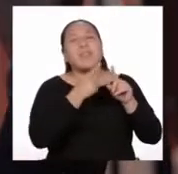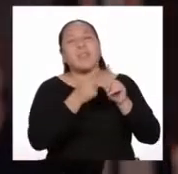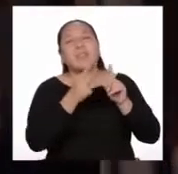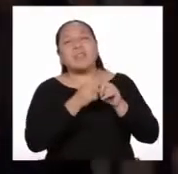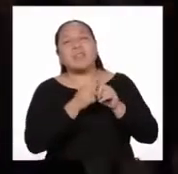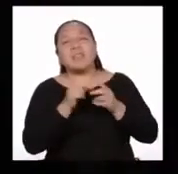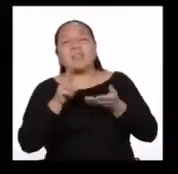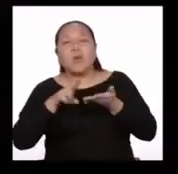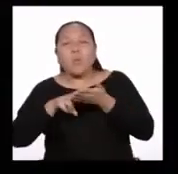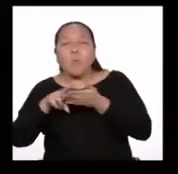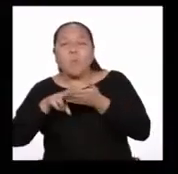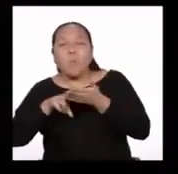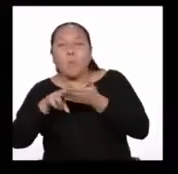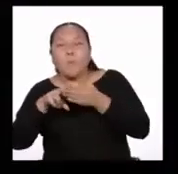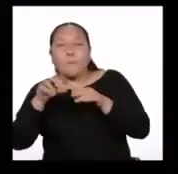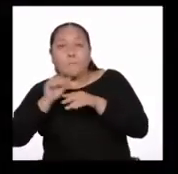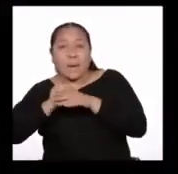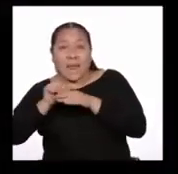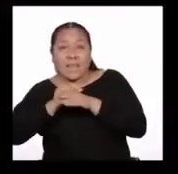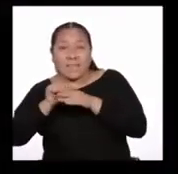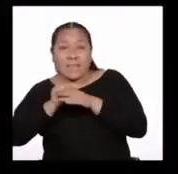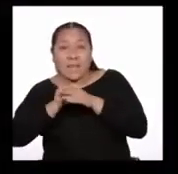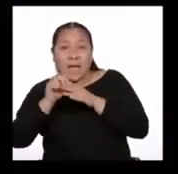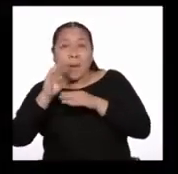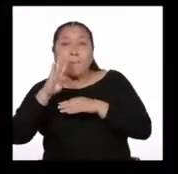anteriormente.